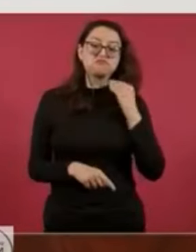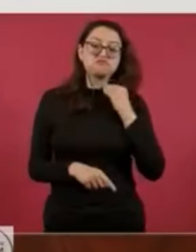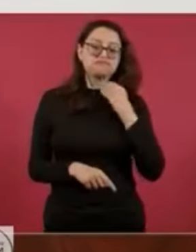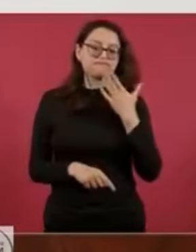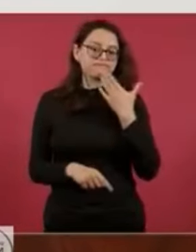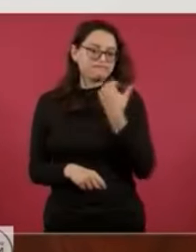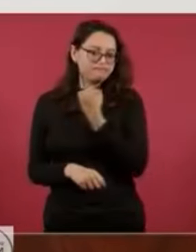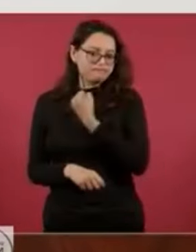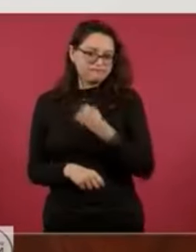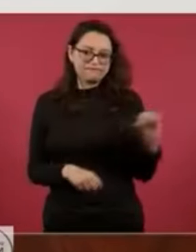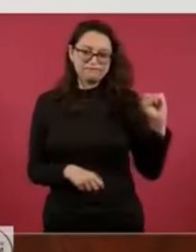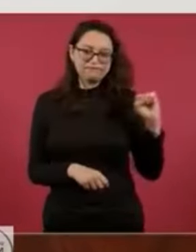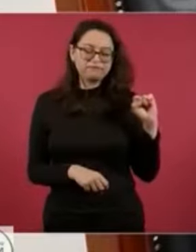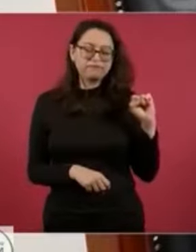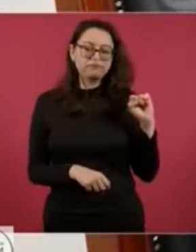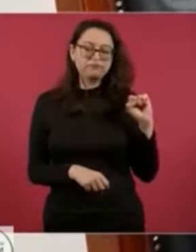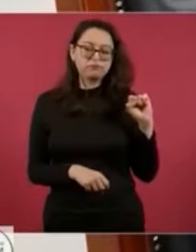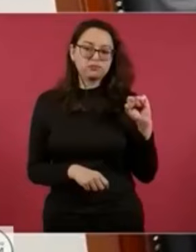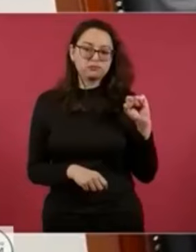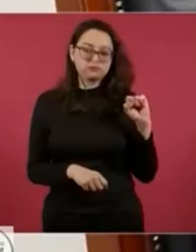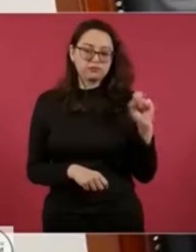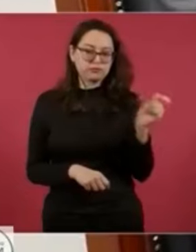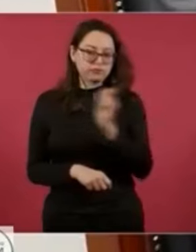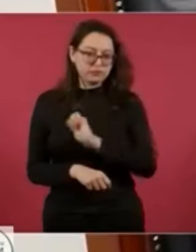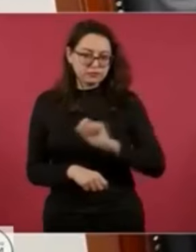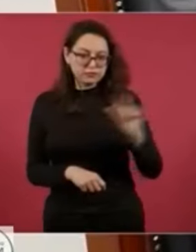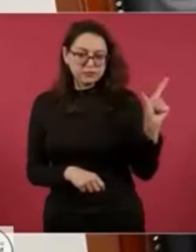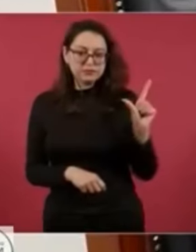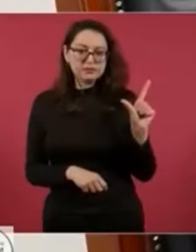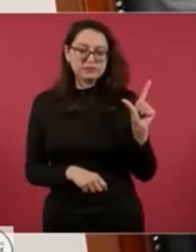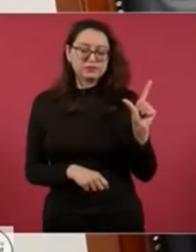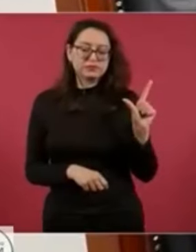primer orden. Es un profesional,